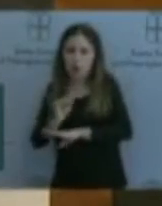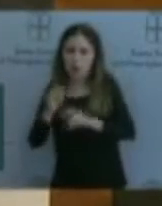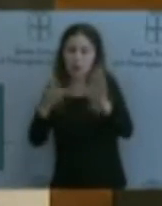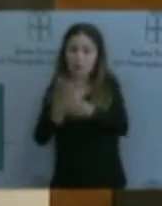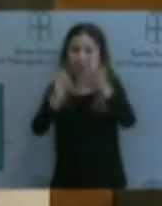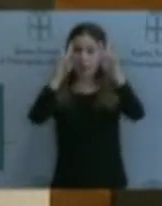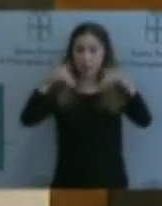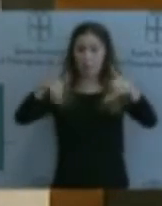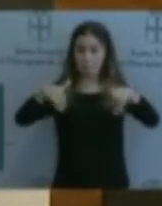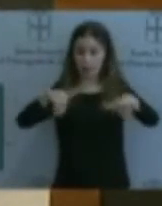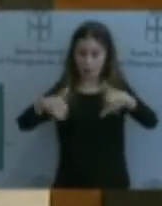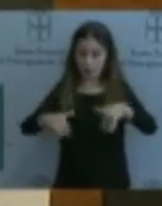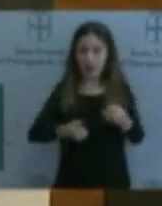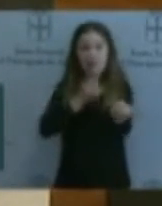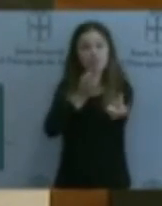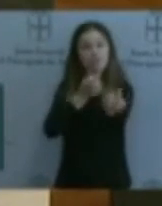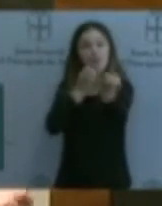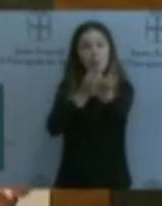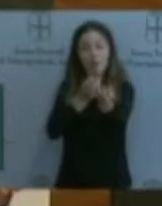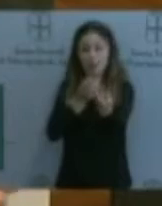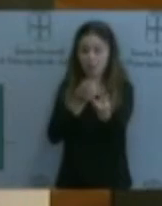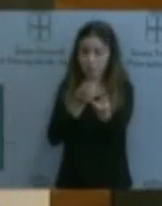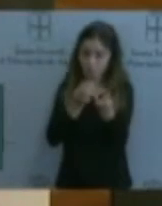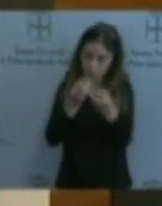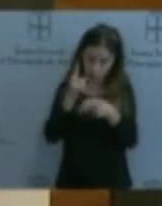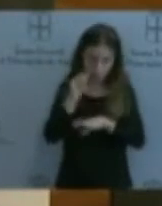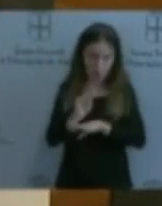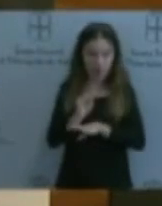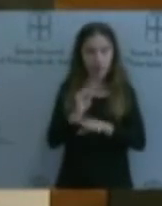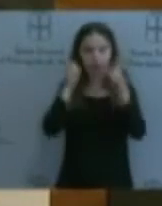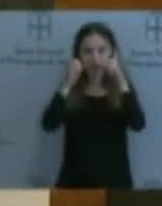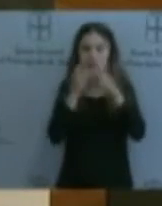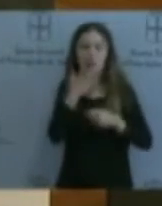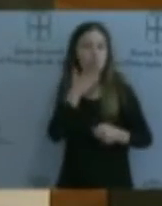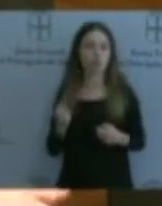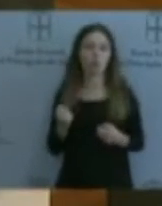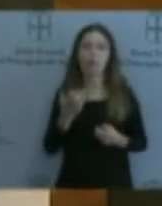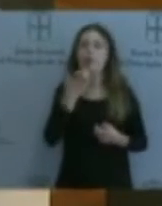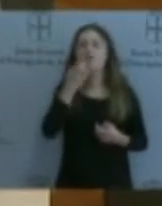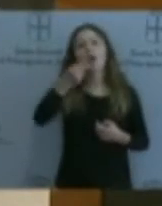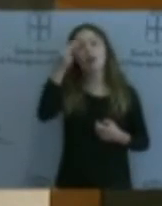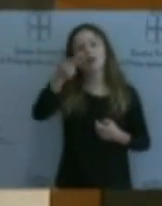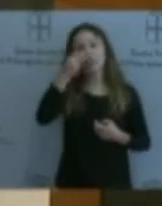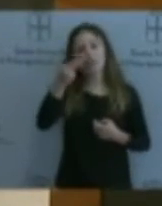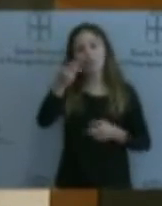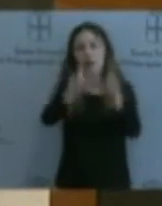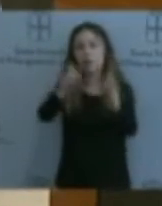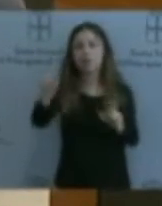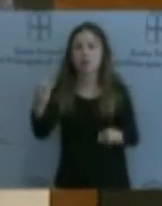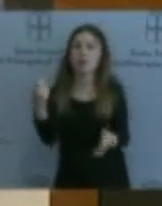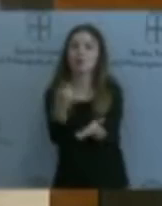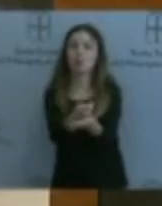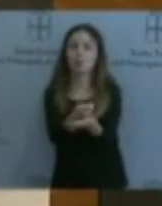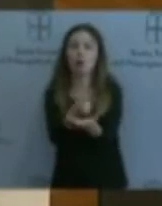que debemos mantener de forma confidencial, como por ejemplo el interés de ciertos inversores con nombres y apellidos que no podemos hacer público, ¿no?